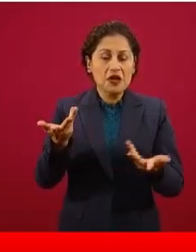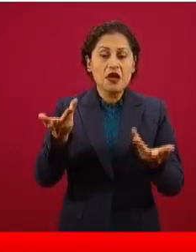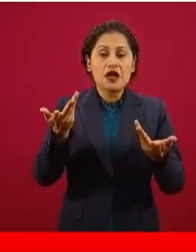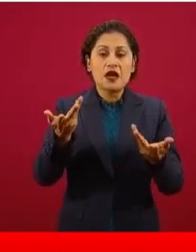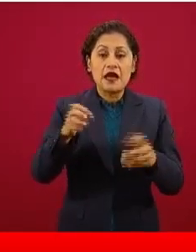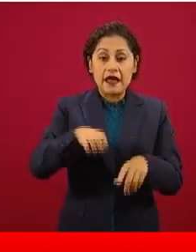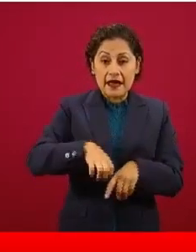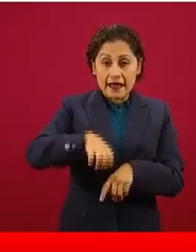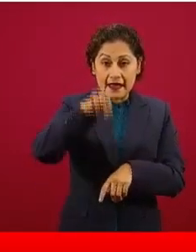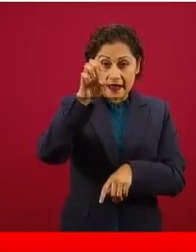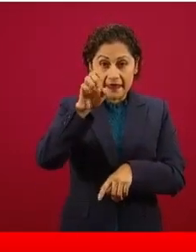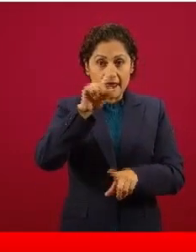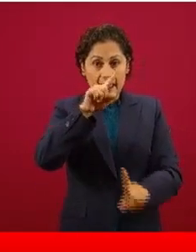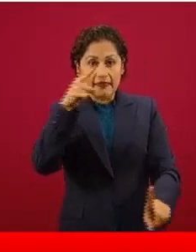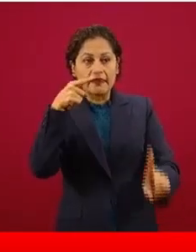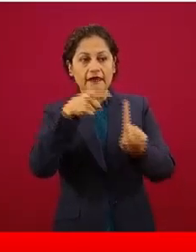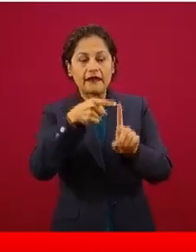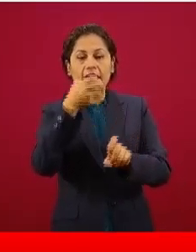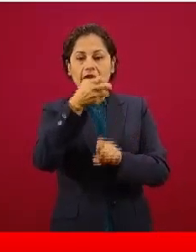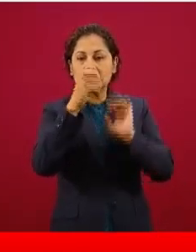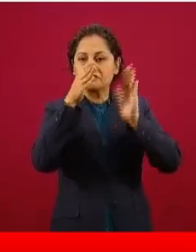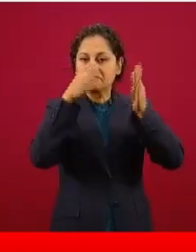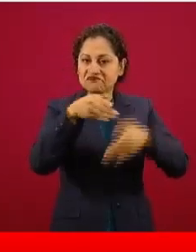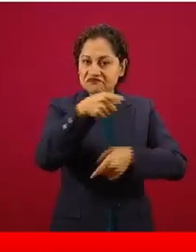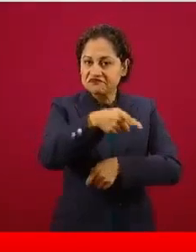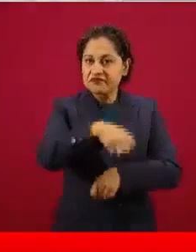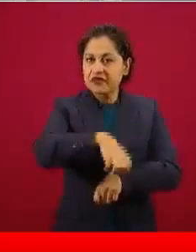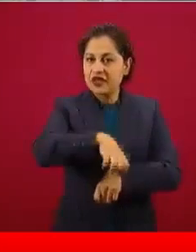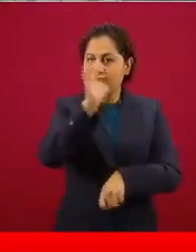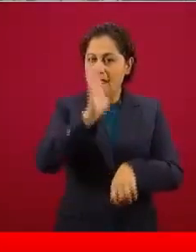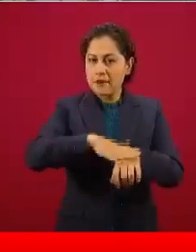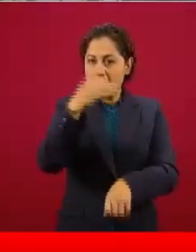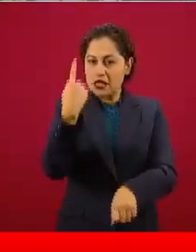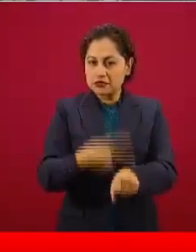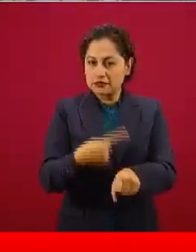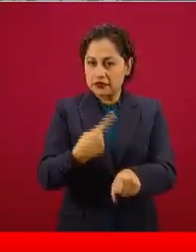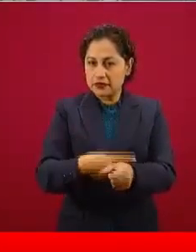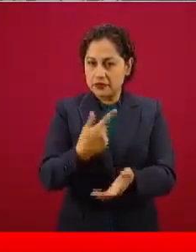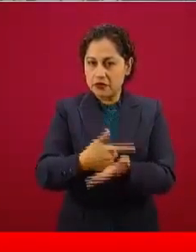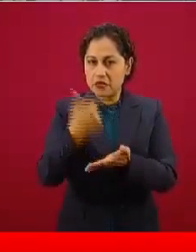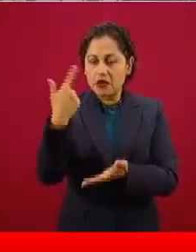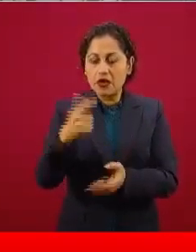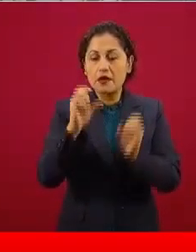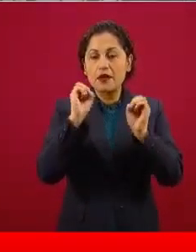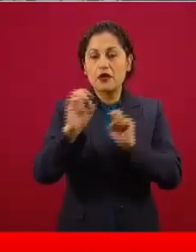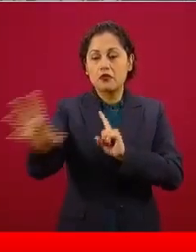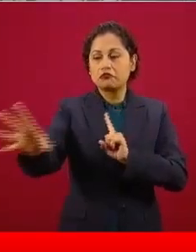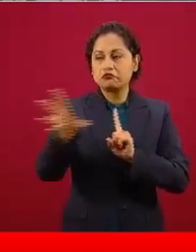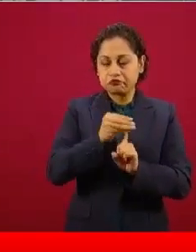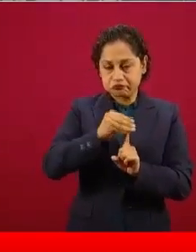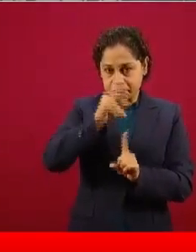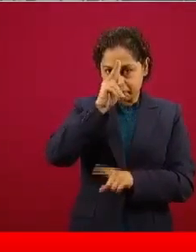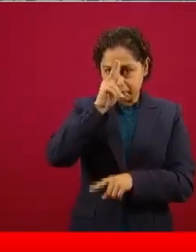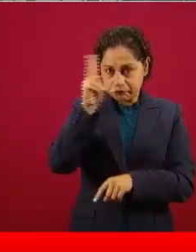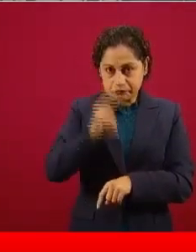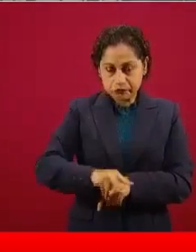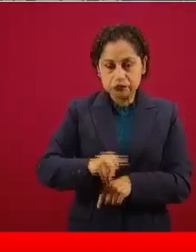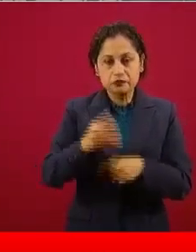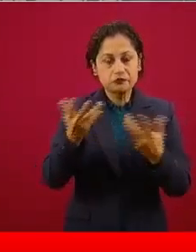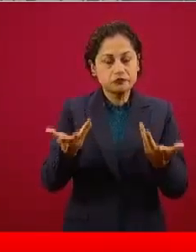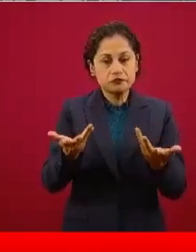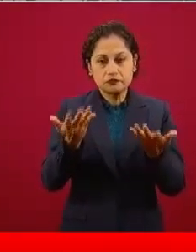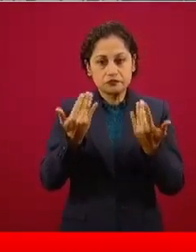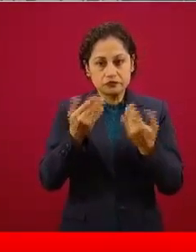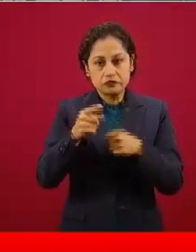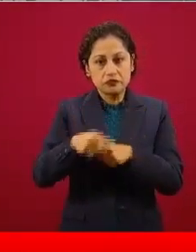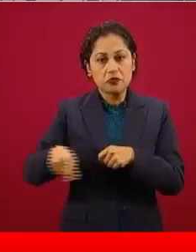un riesgo particular de presentar la enfermedad COVID o la infección por el virus SARS-CoV-2 causante